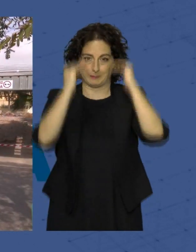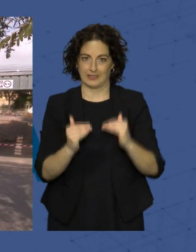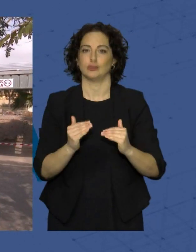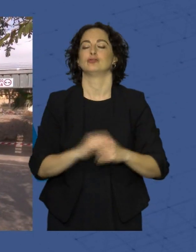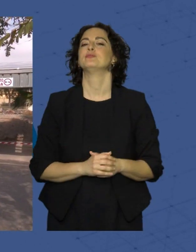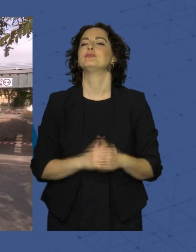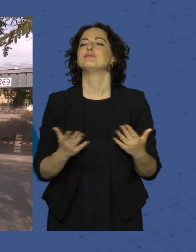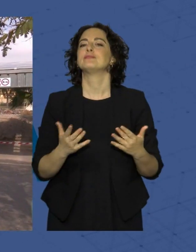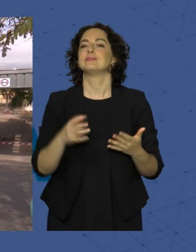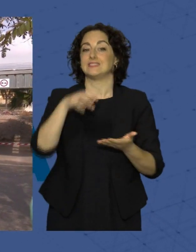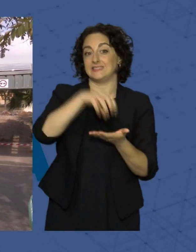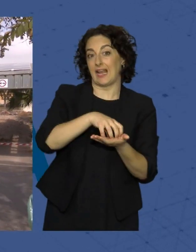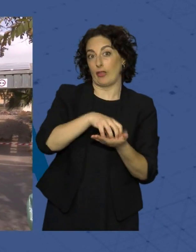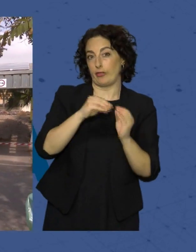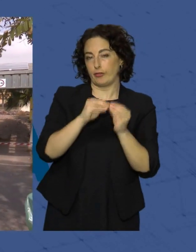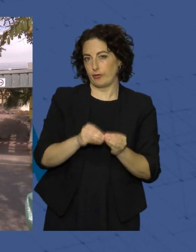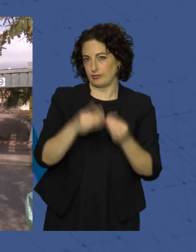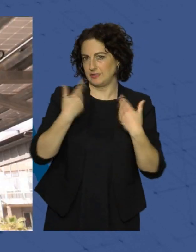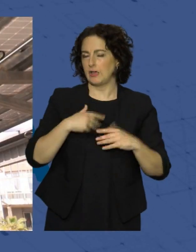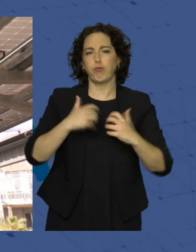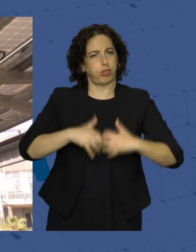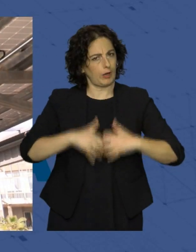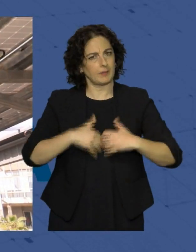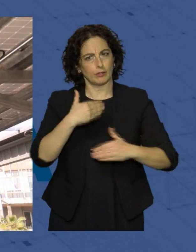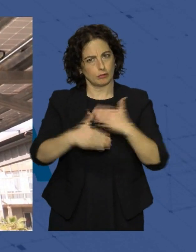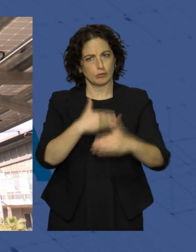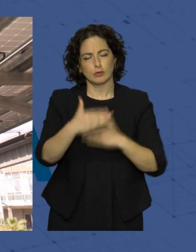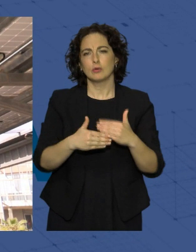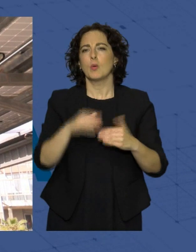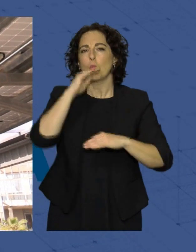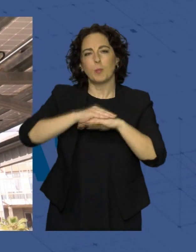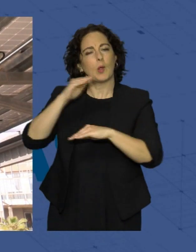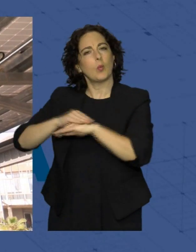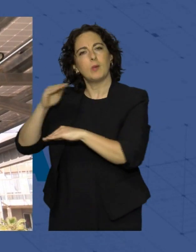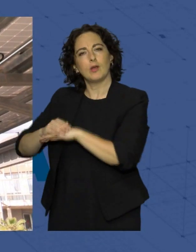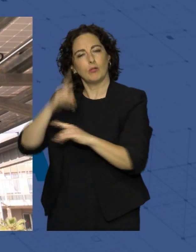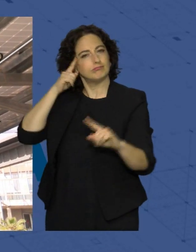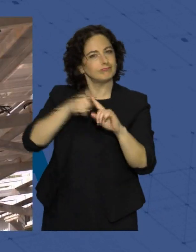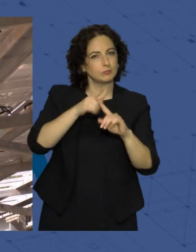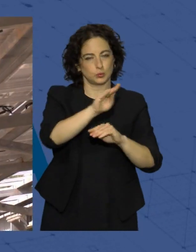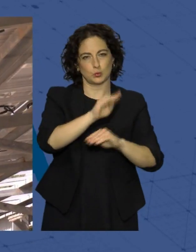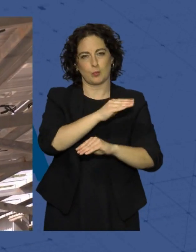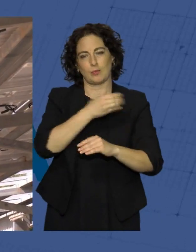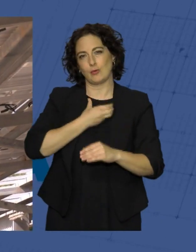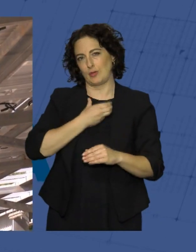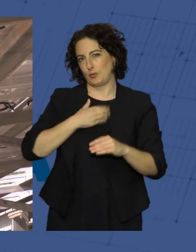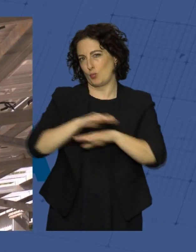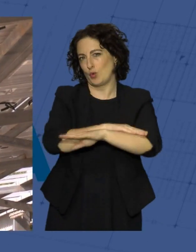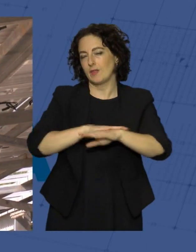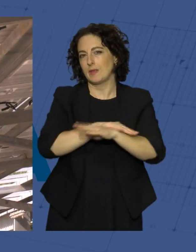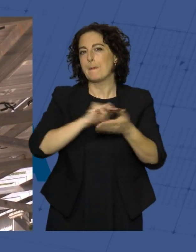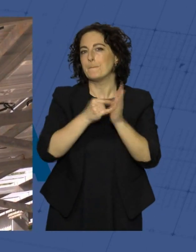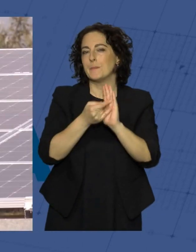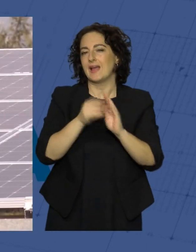Instalación la de esta casa ya finalizada y en funcionamiento. Se van cumpliendo así los hitos municipales en el ambicioso plan de